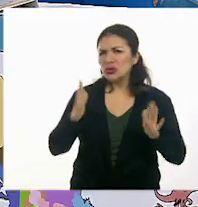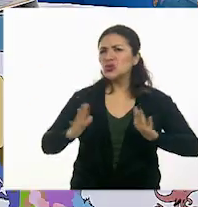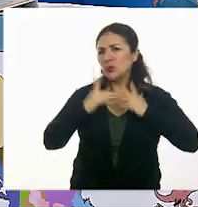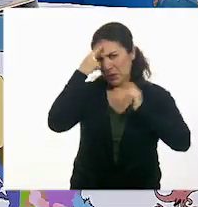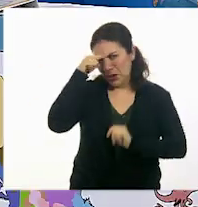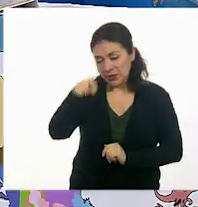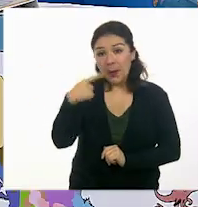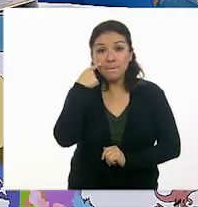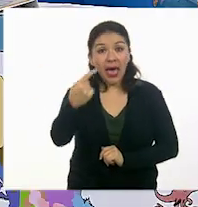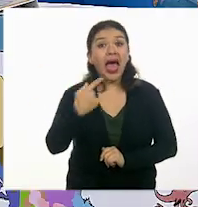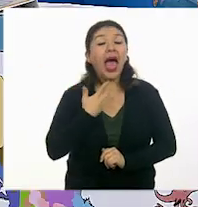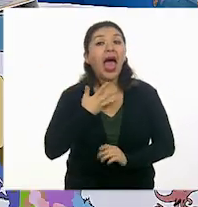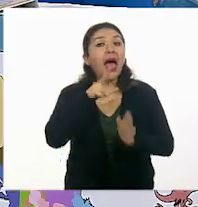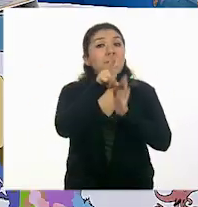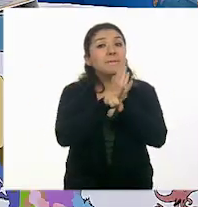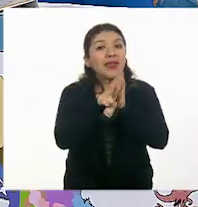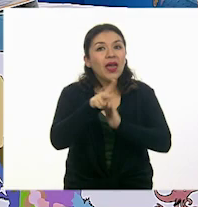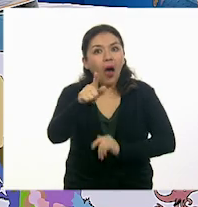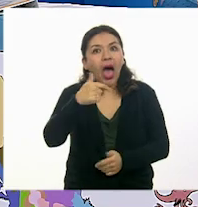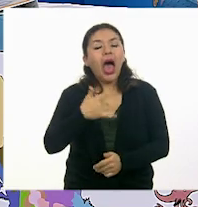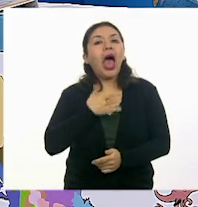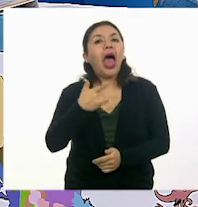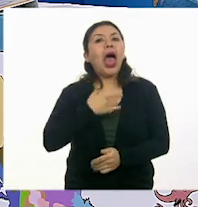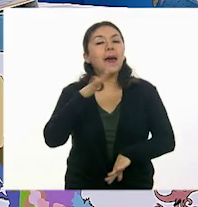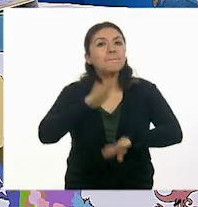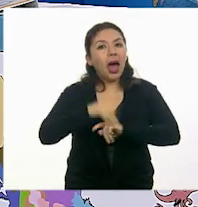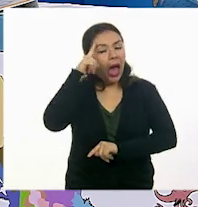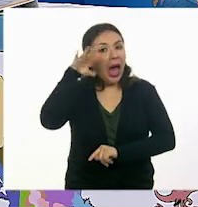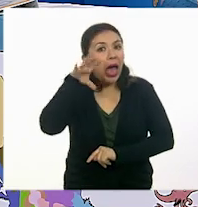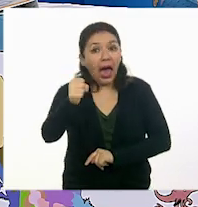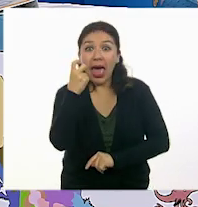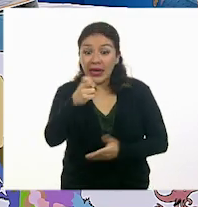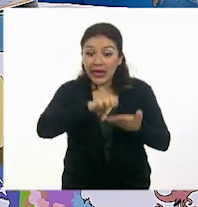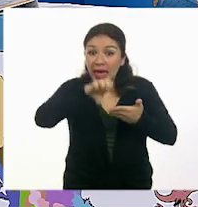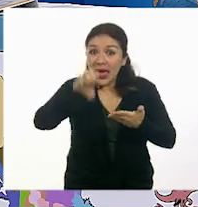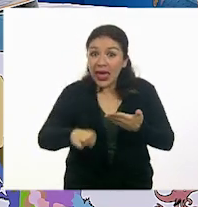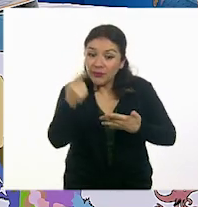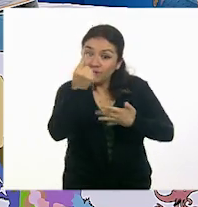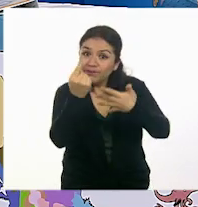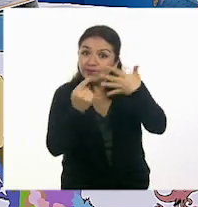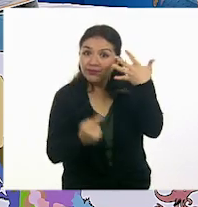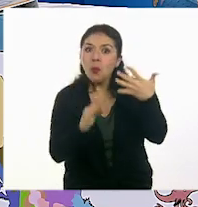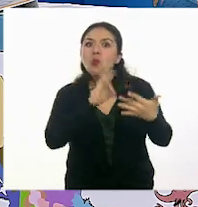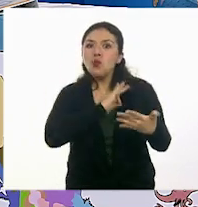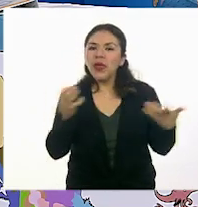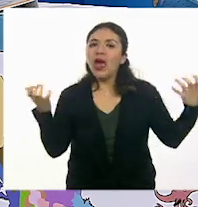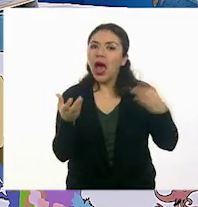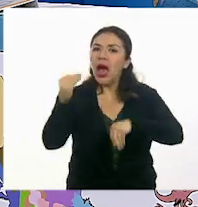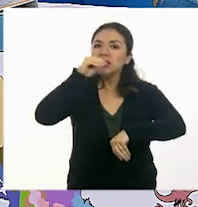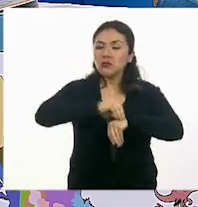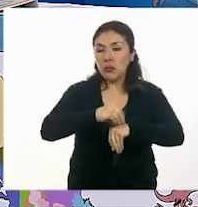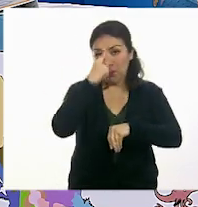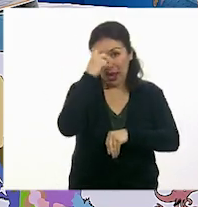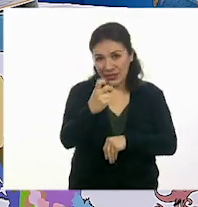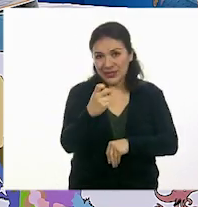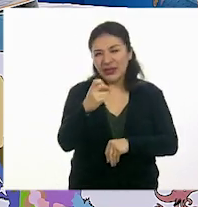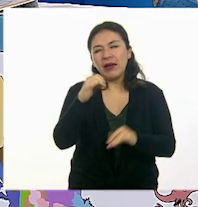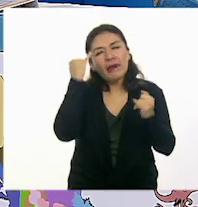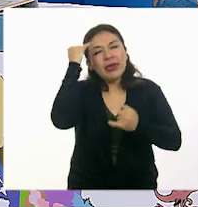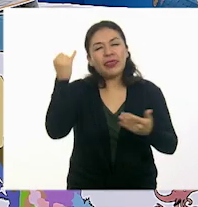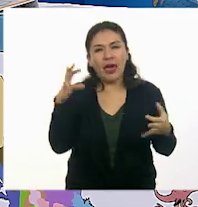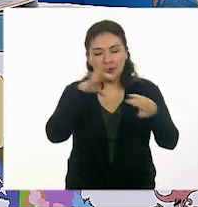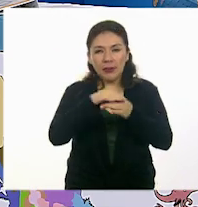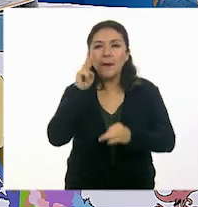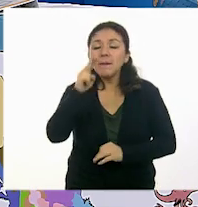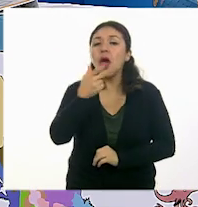También tenemos un video que nos ayuda a reafirmar cómo estos ejemplos se pueden aplicar en estos conceptos. Veamos entonces